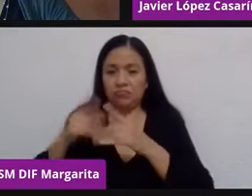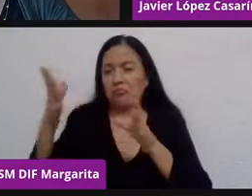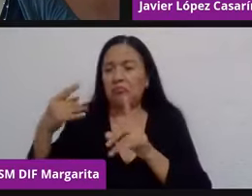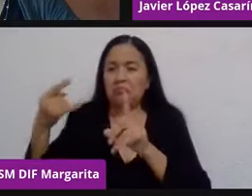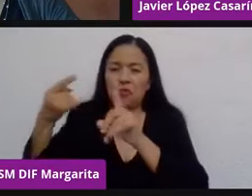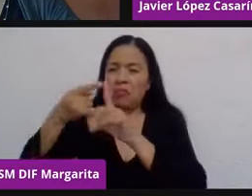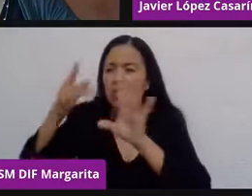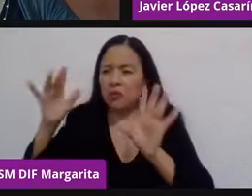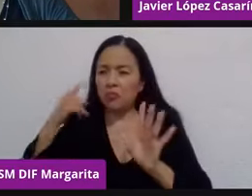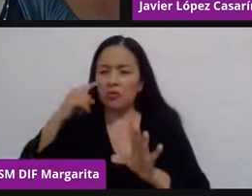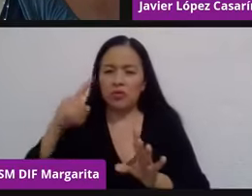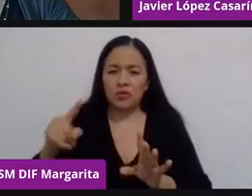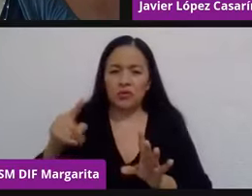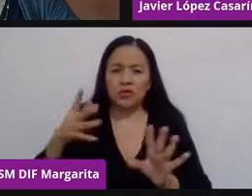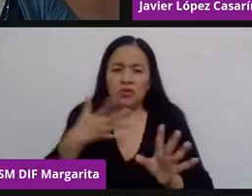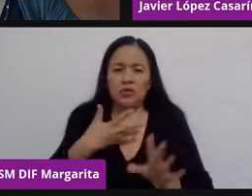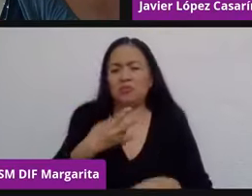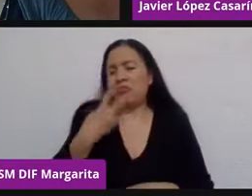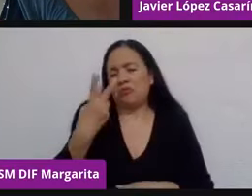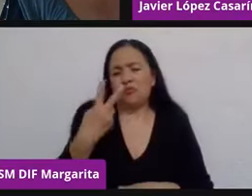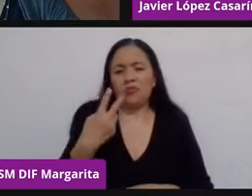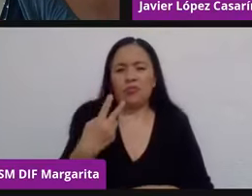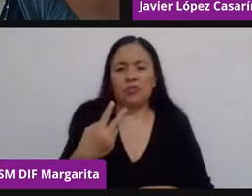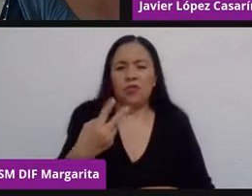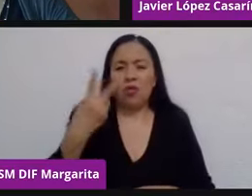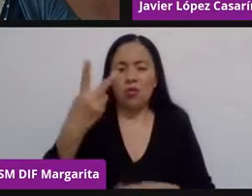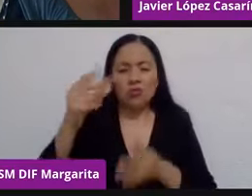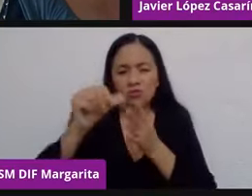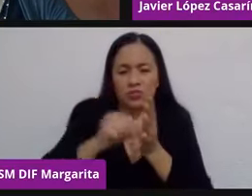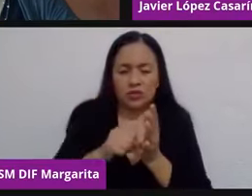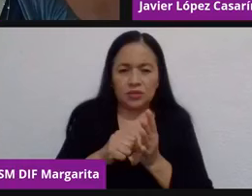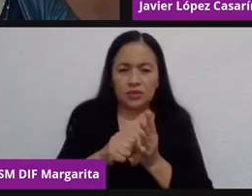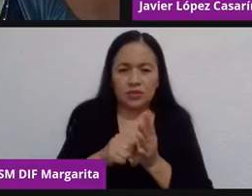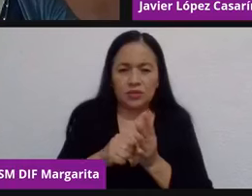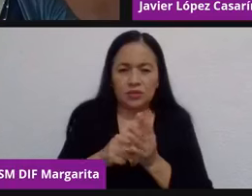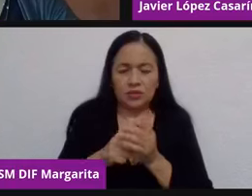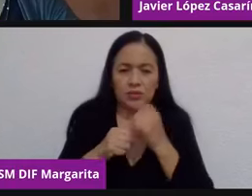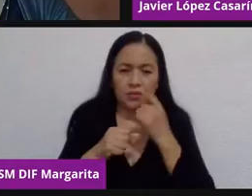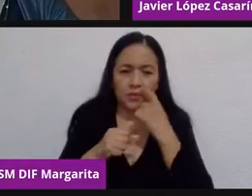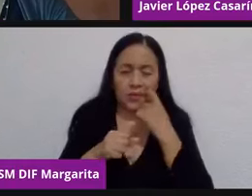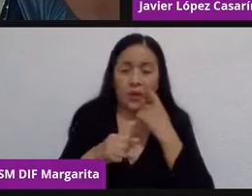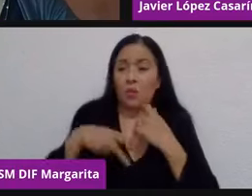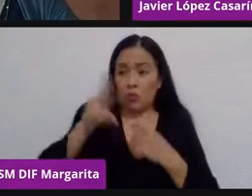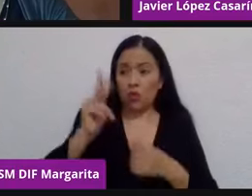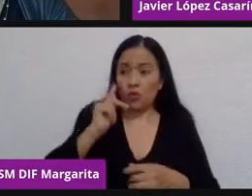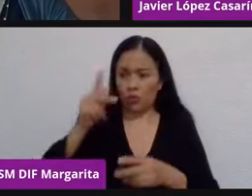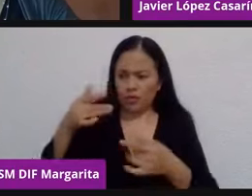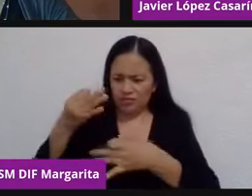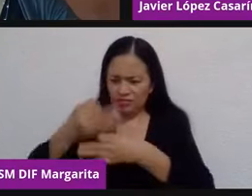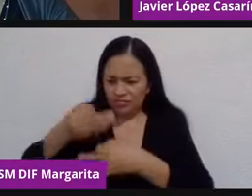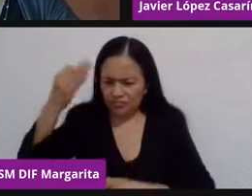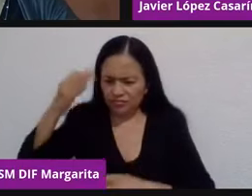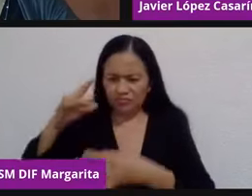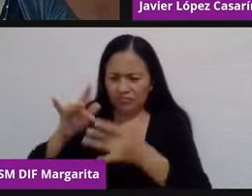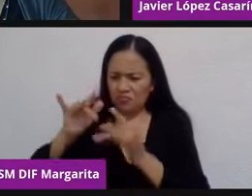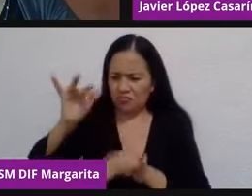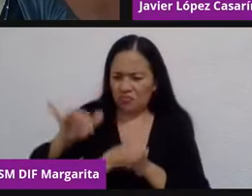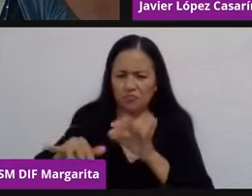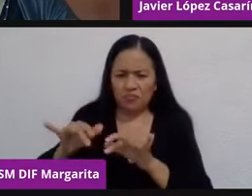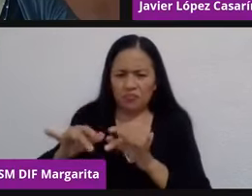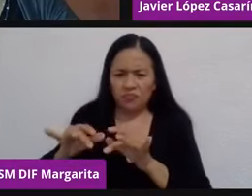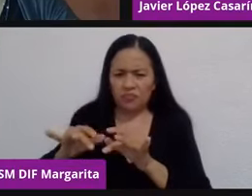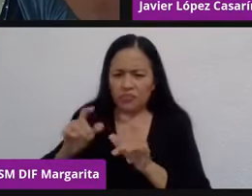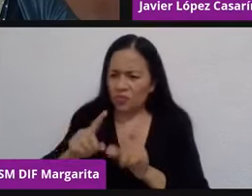por decir, un tiempo sin tenerlo a la segura el tiempo. Pero tú puedes ingresar a la plataforma cuantas veces quieras y